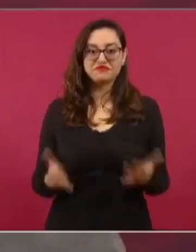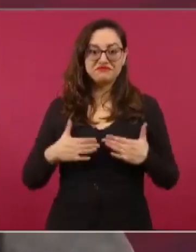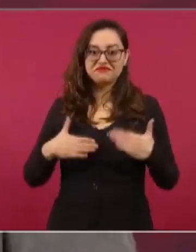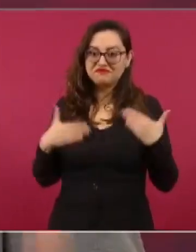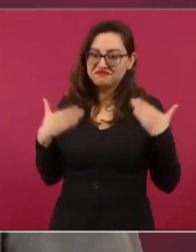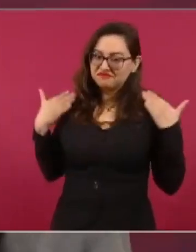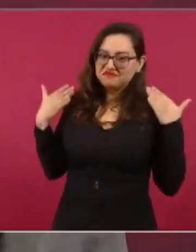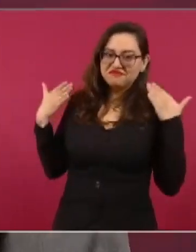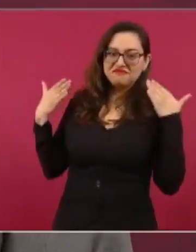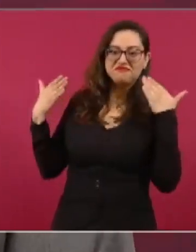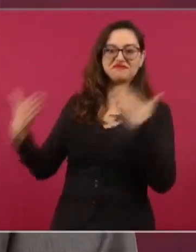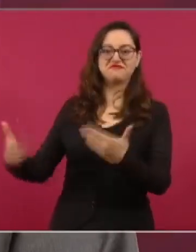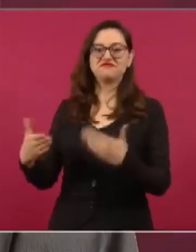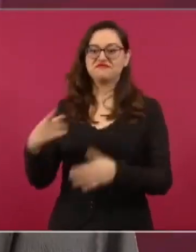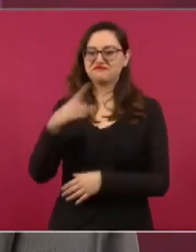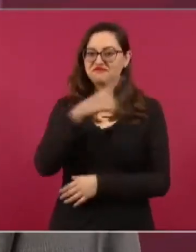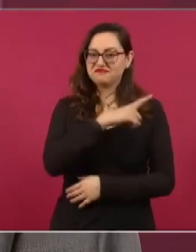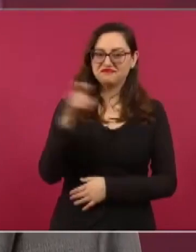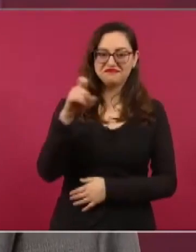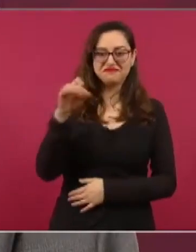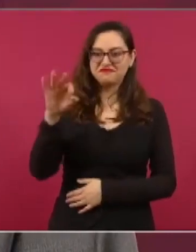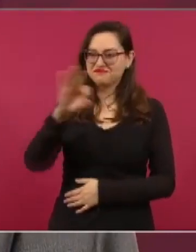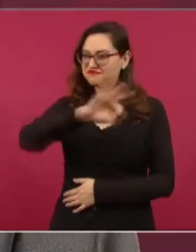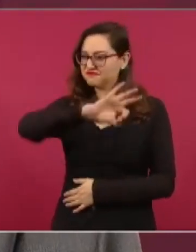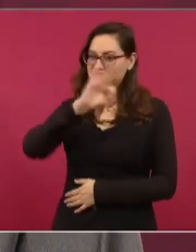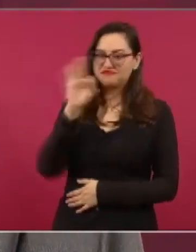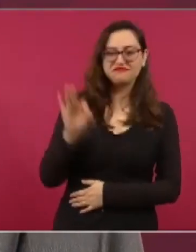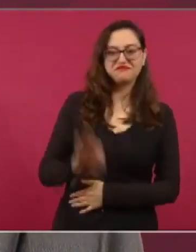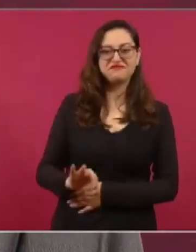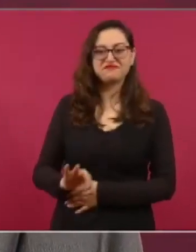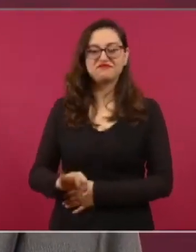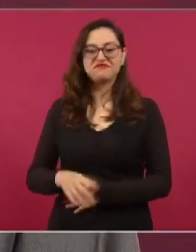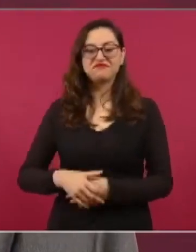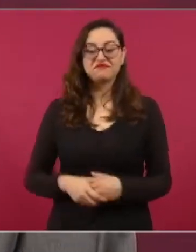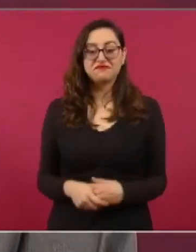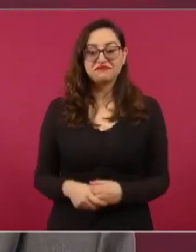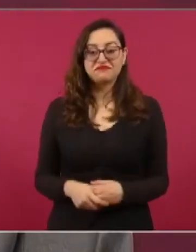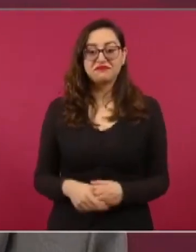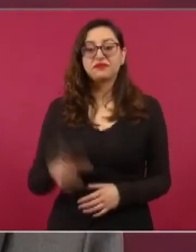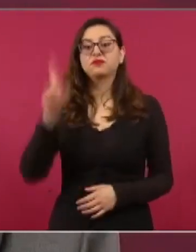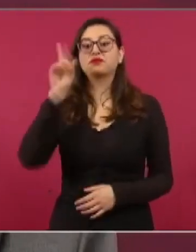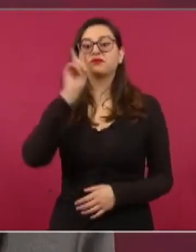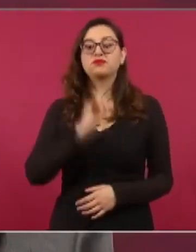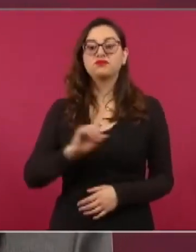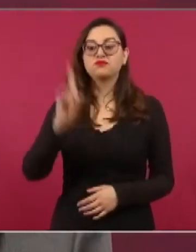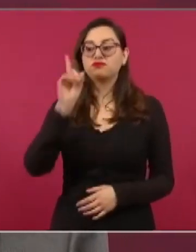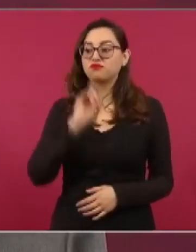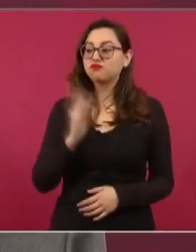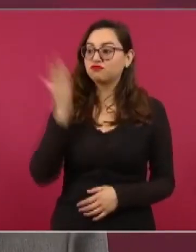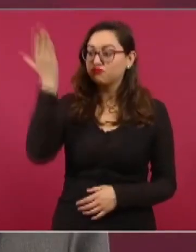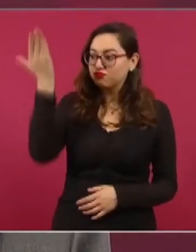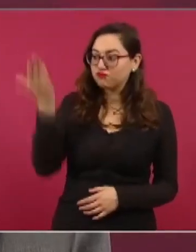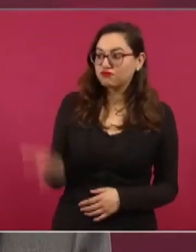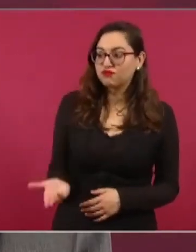confianza, toda, es una mujer incapaz